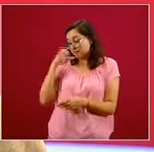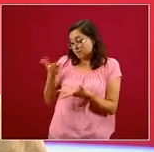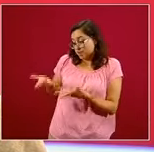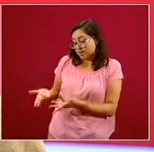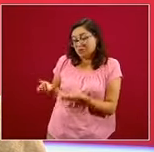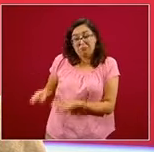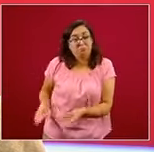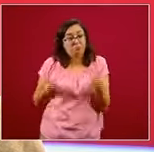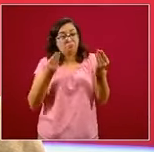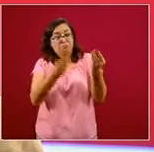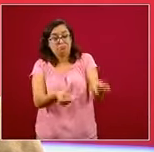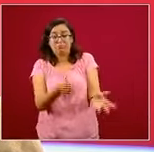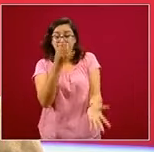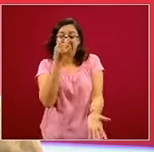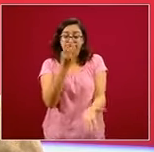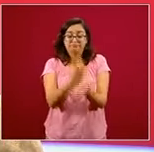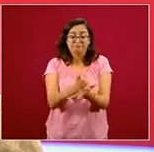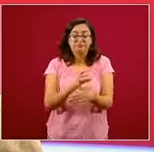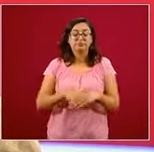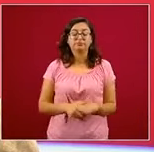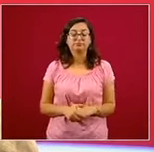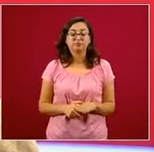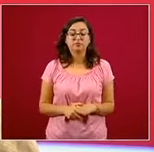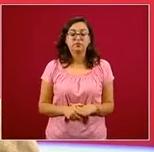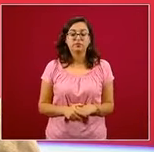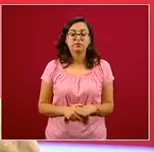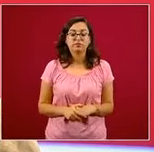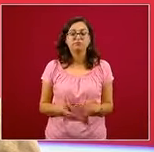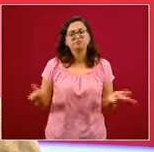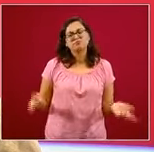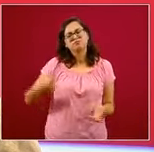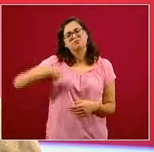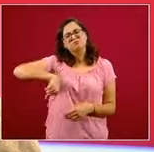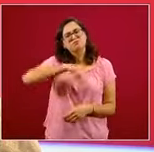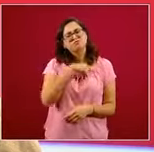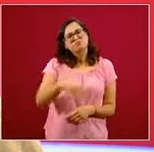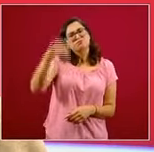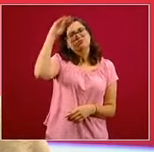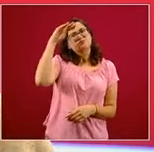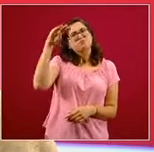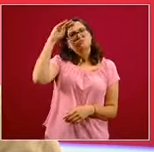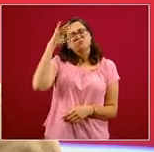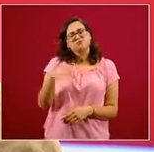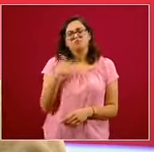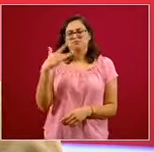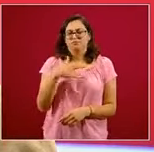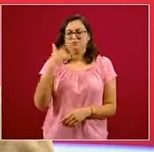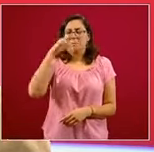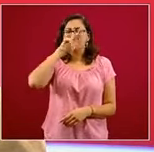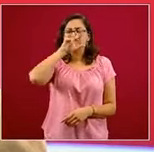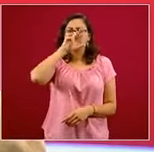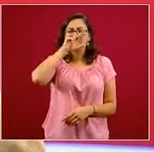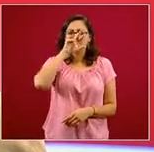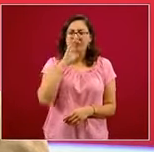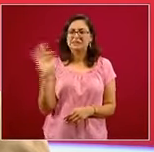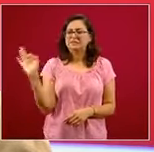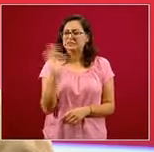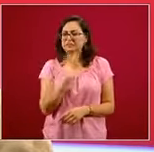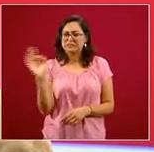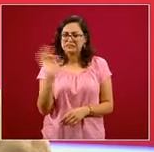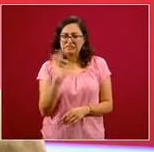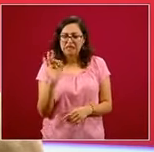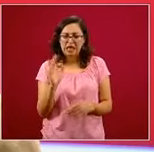del trabajo científico. Nos preocupa en particular que pudiera haber alguna suerte de asincronía